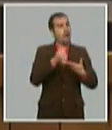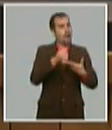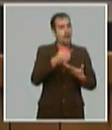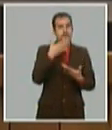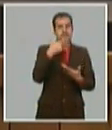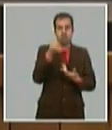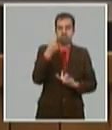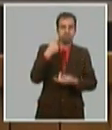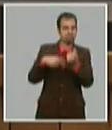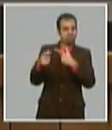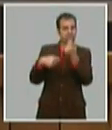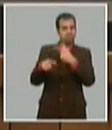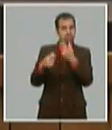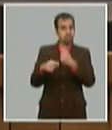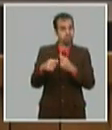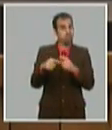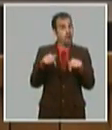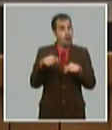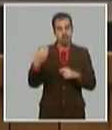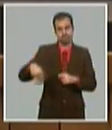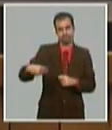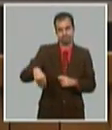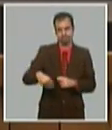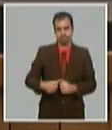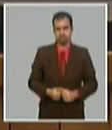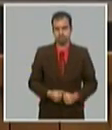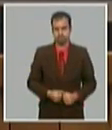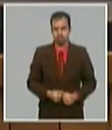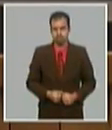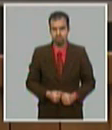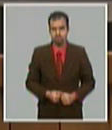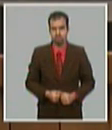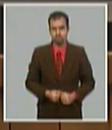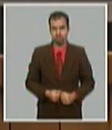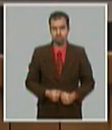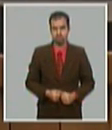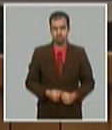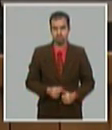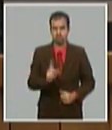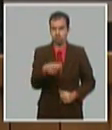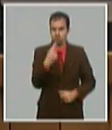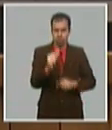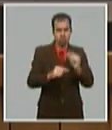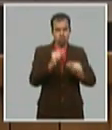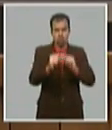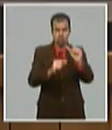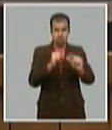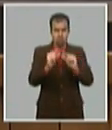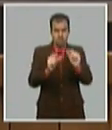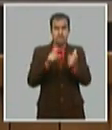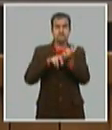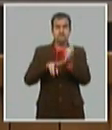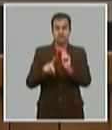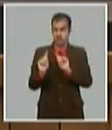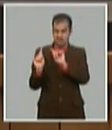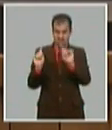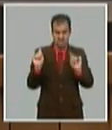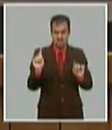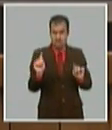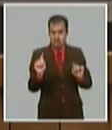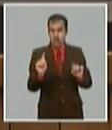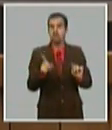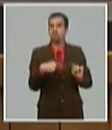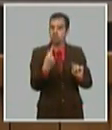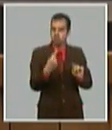aprovechar. Se está avanzando en todo lo vinculado con el fomento de exportaciones en los territorios. Y esta es una